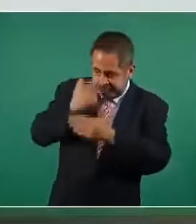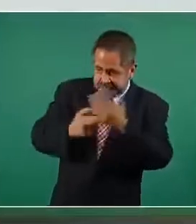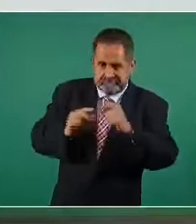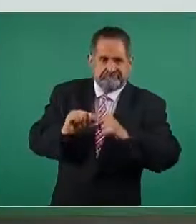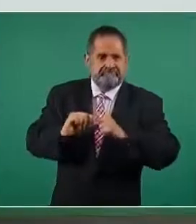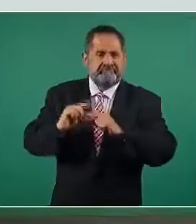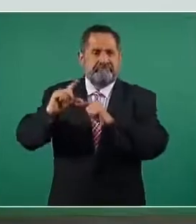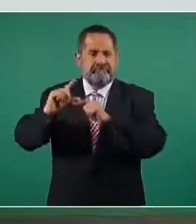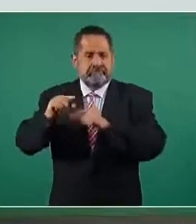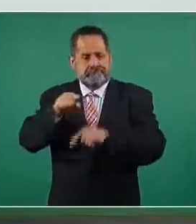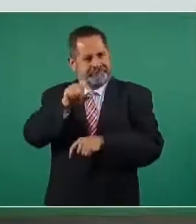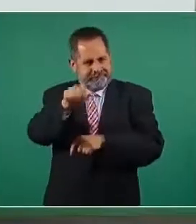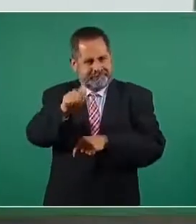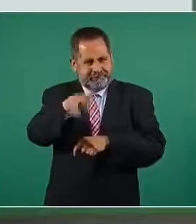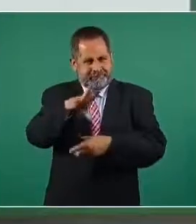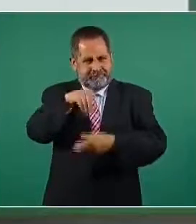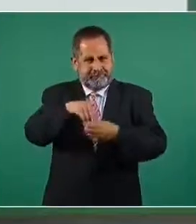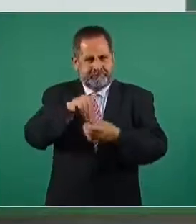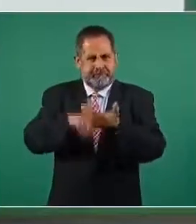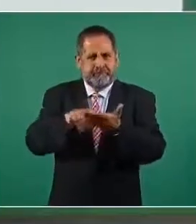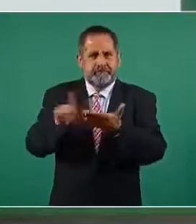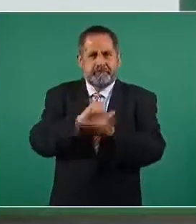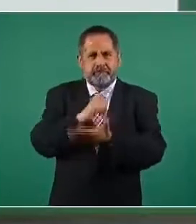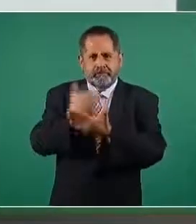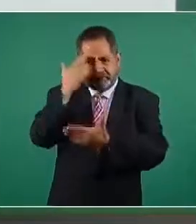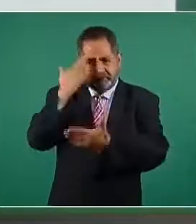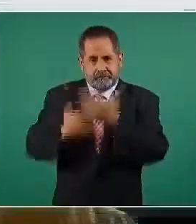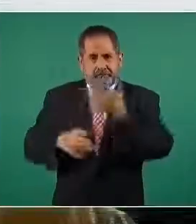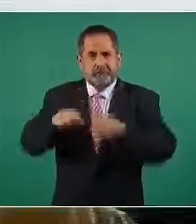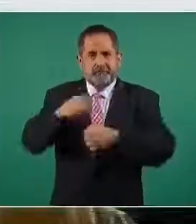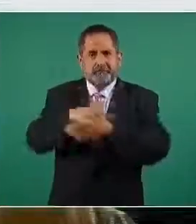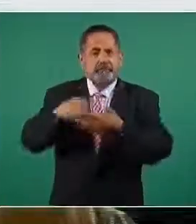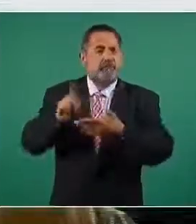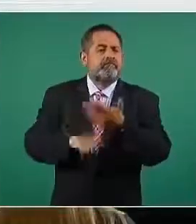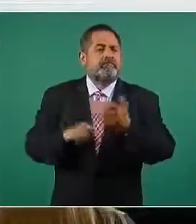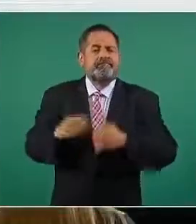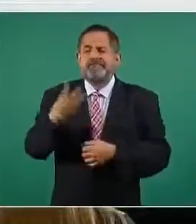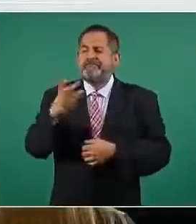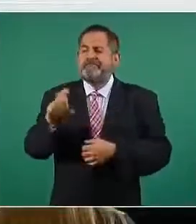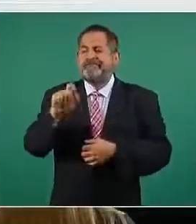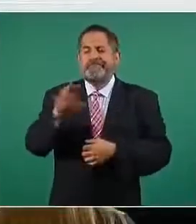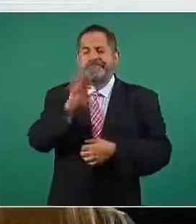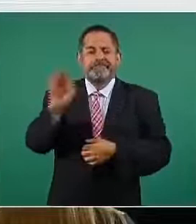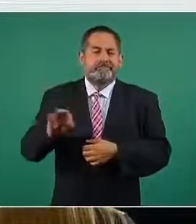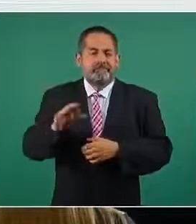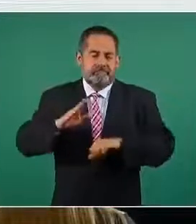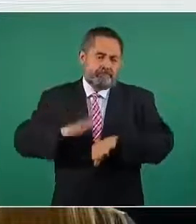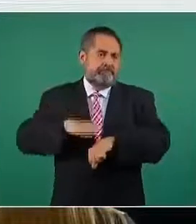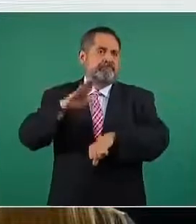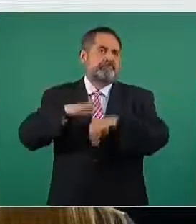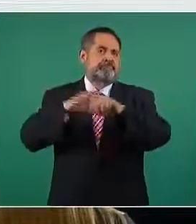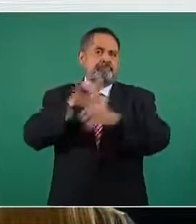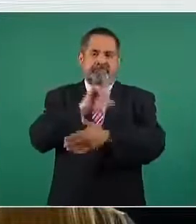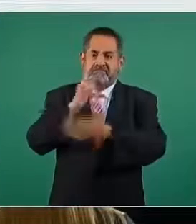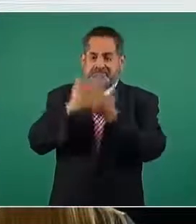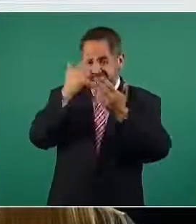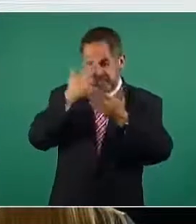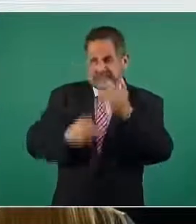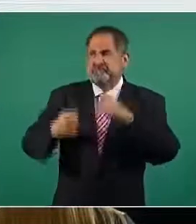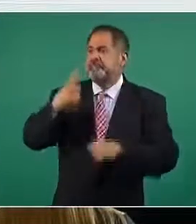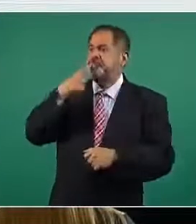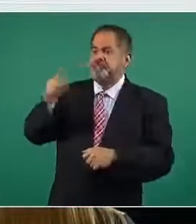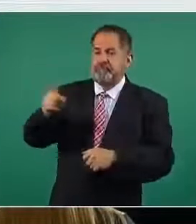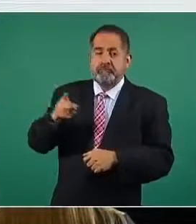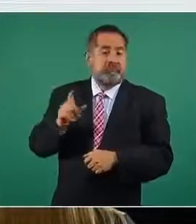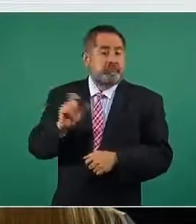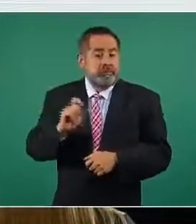refiero a los delitos electorales, que es 320% que subieron en el mes de junio